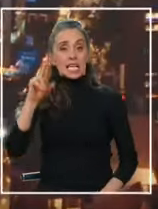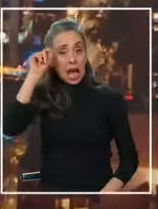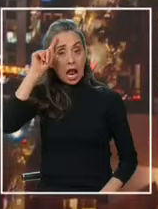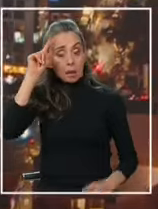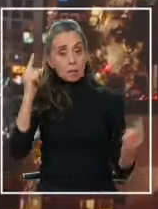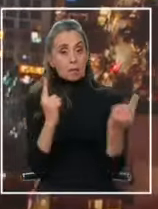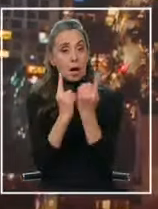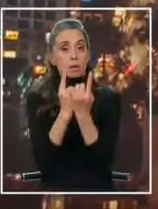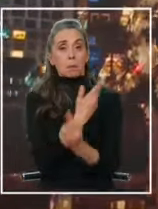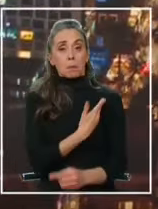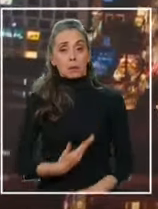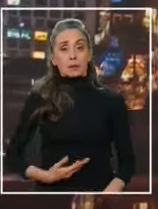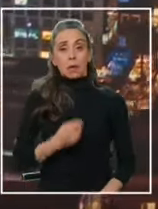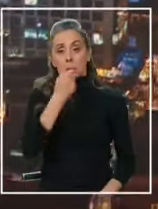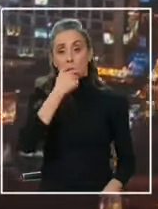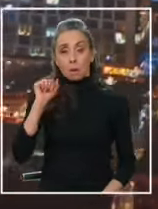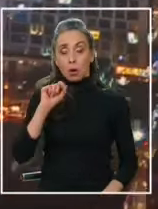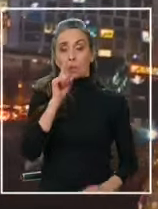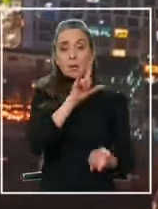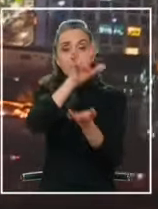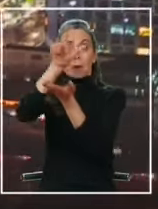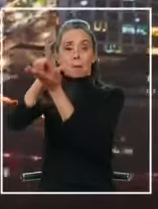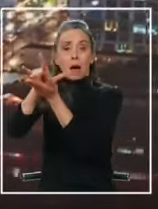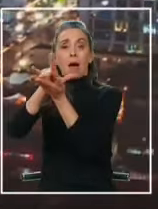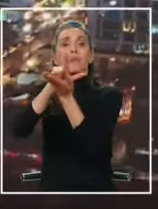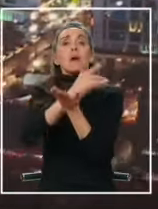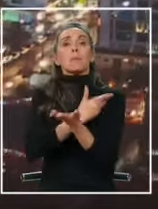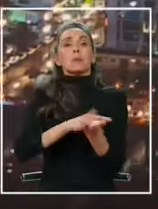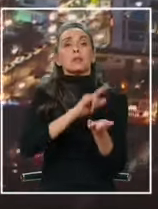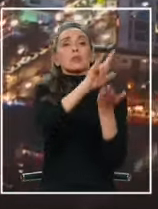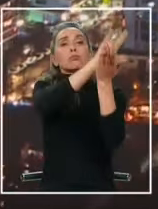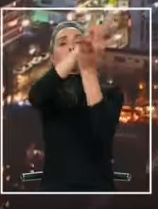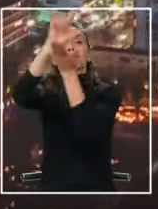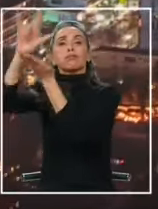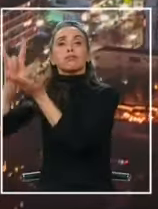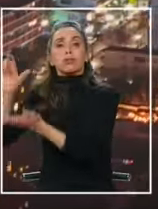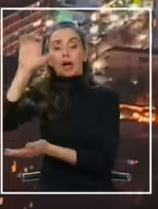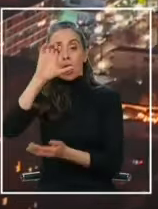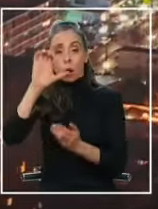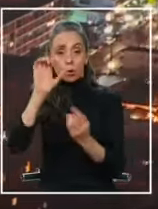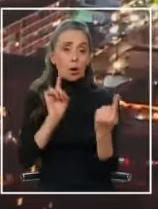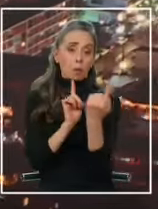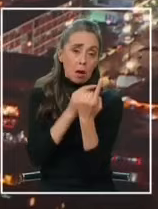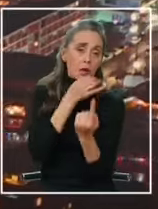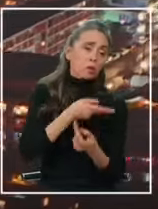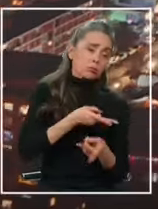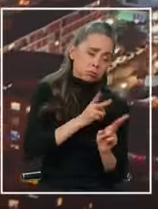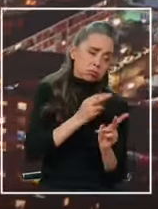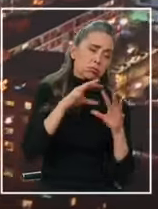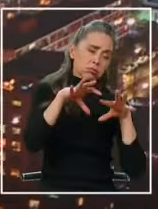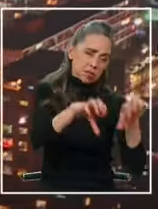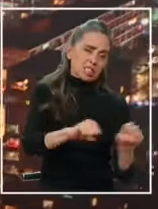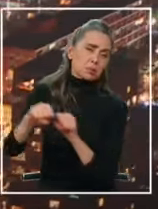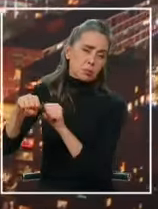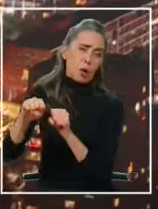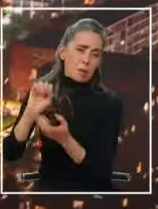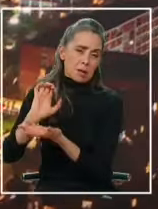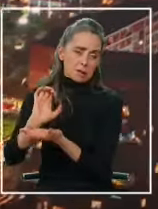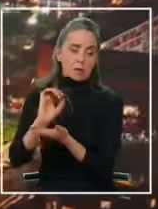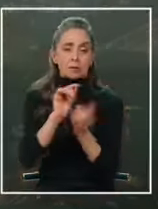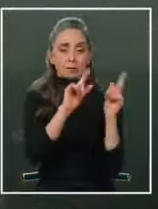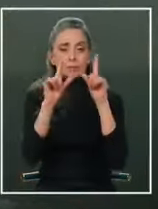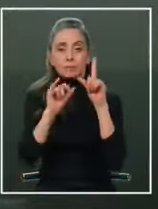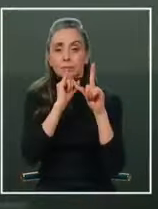recibir al presidente Gabriel Boric en su primer destino de la gira presidencial por Europa. El informe es de nuestra enviada especial Marían Basso.